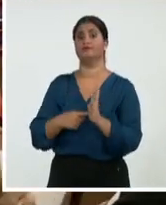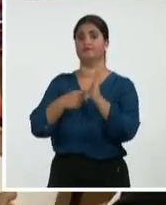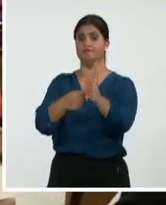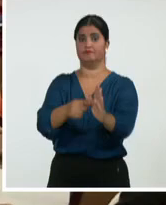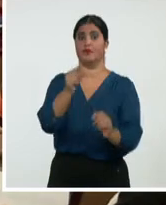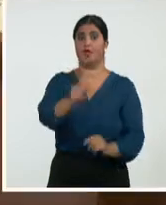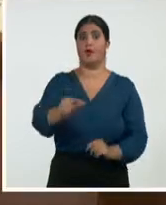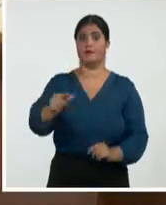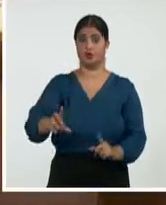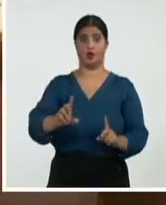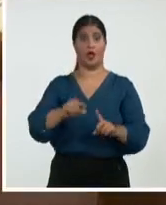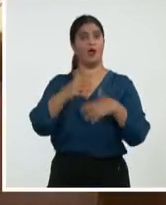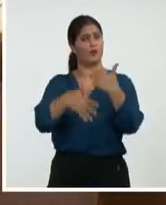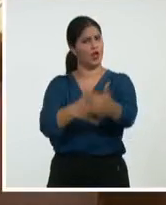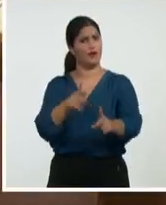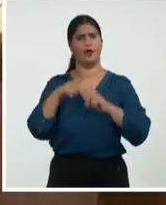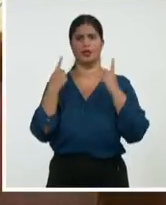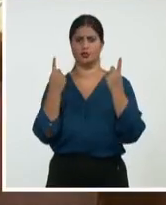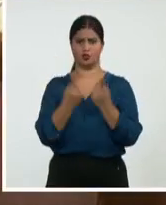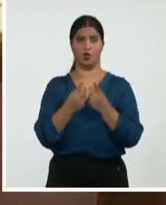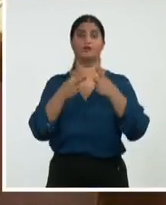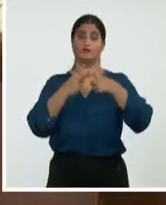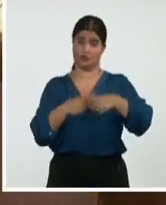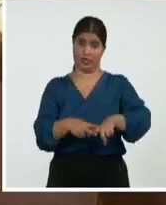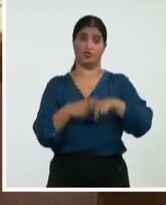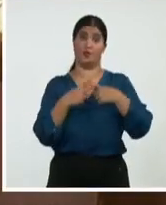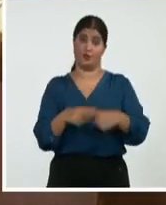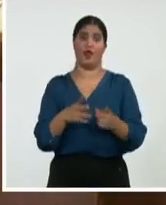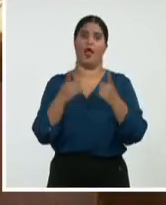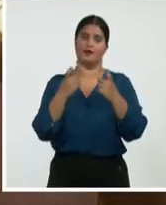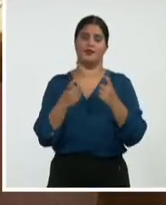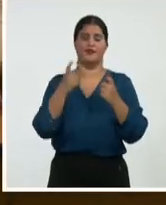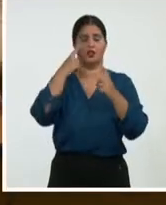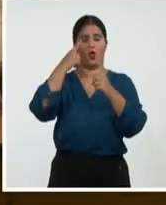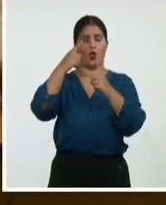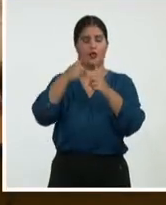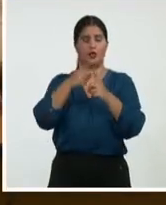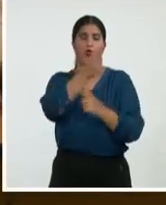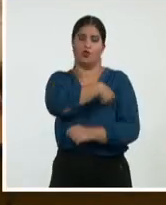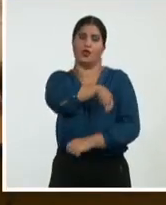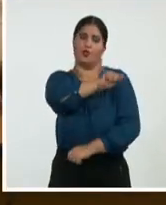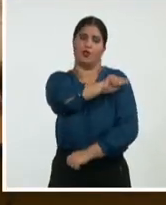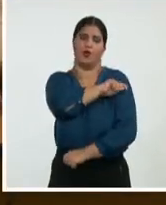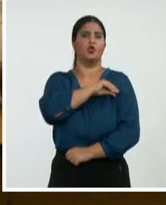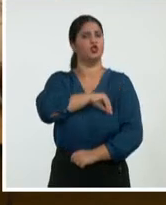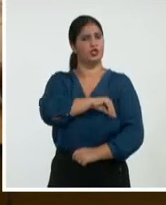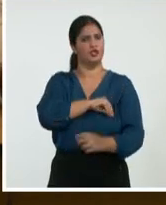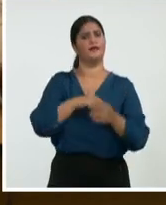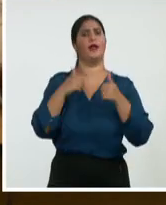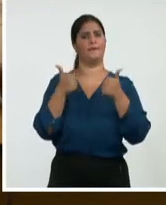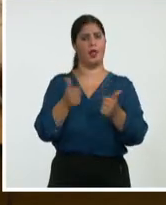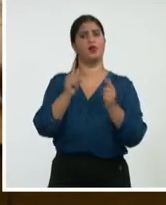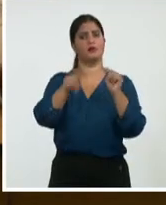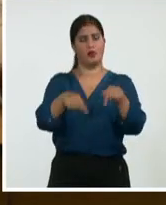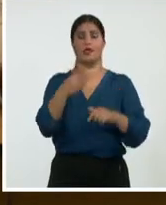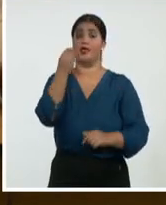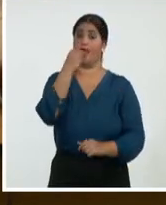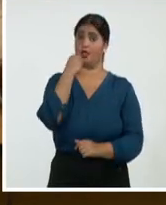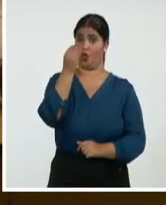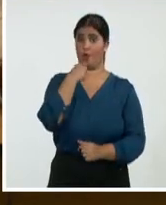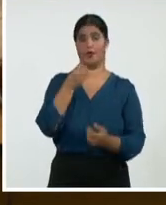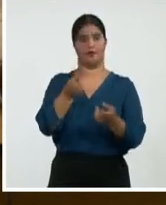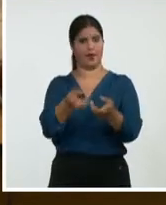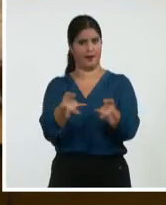todo tipo de trabas en función de lograr mayor calidad de vida de la población. Nosotros tenemos que igualar,